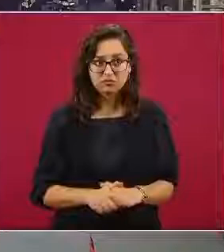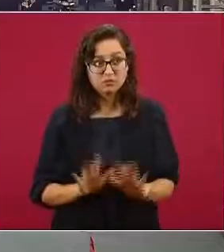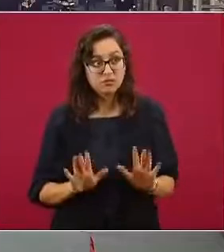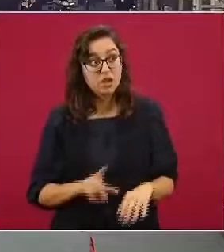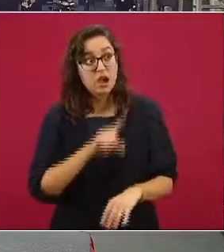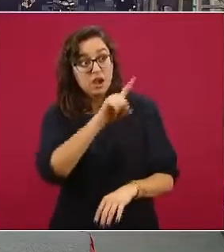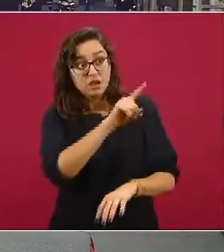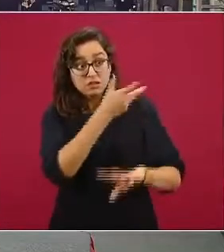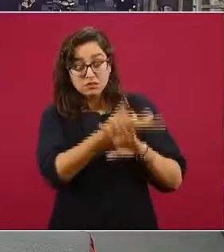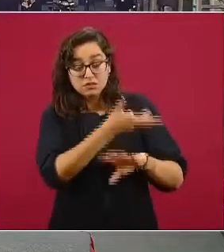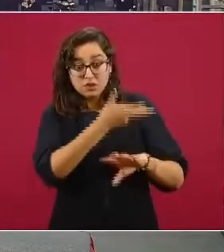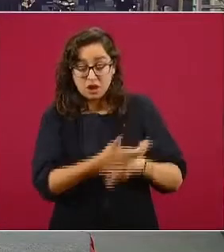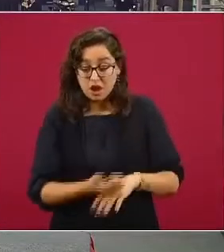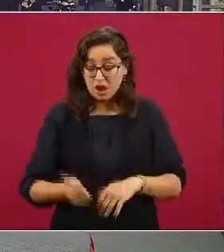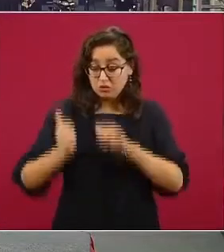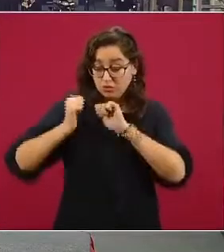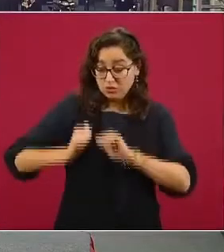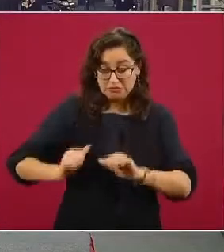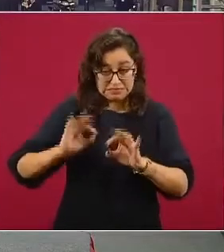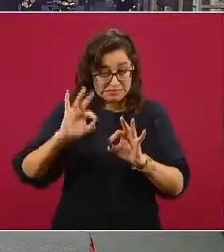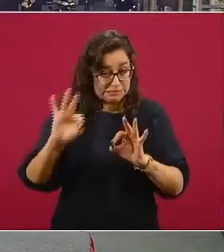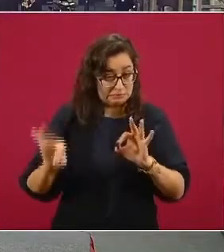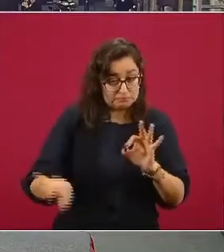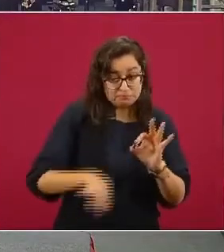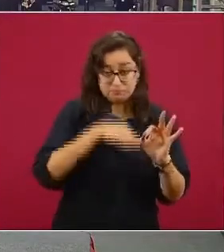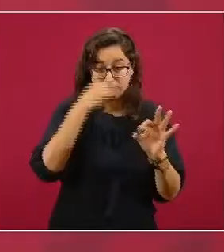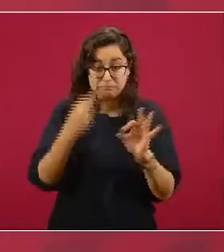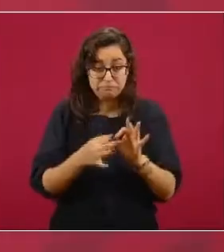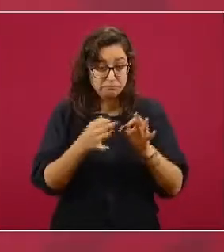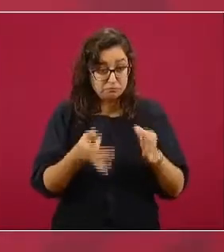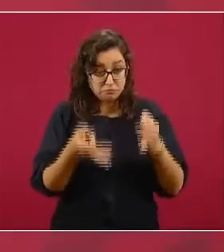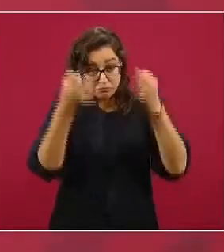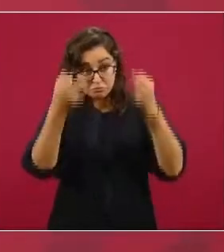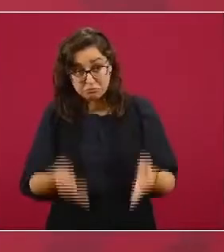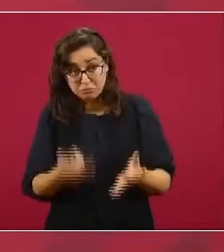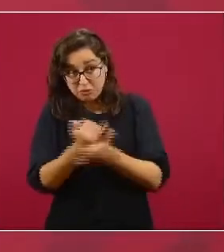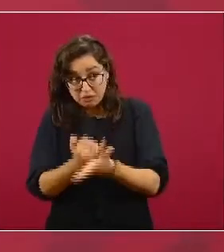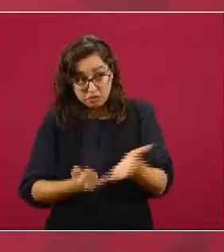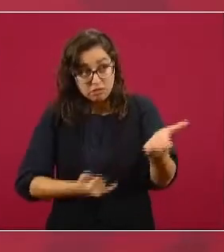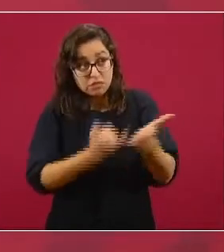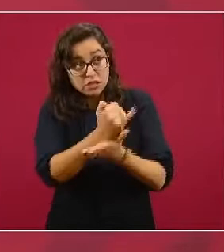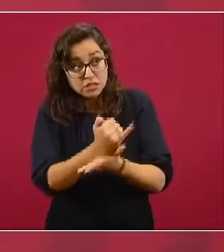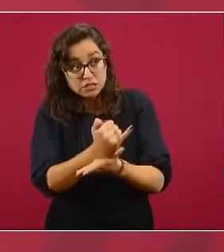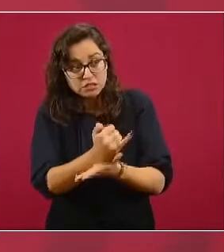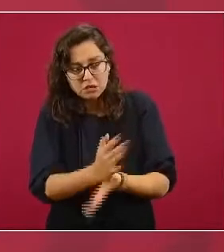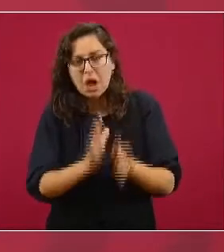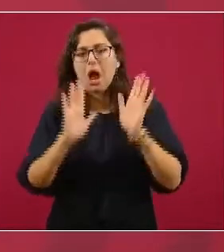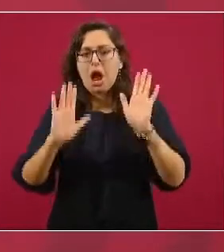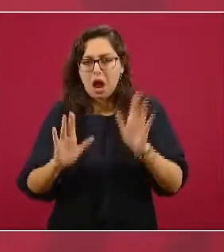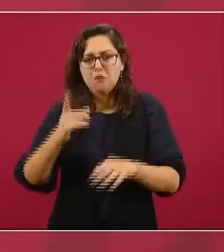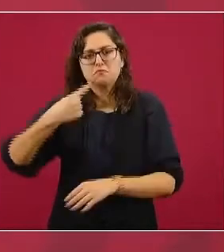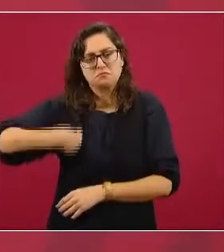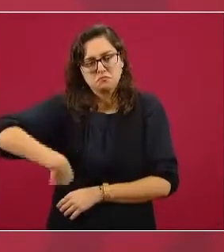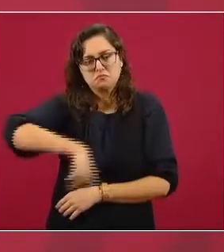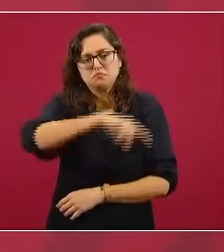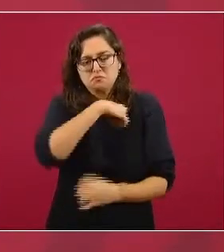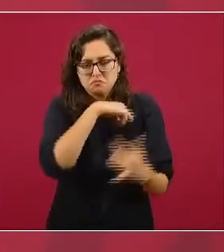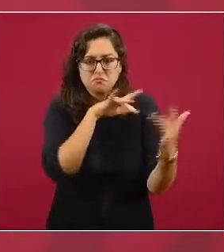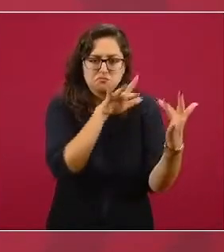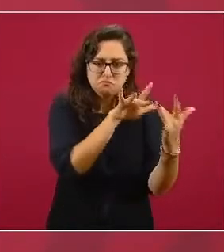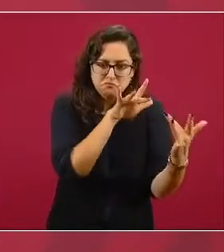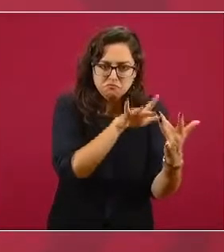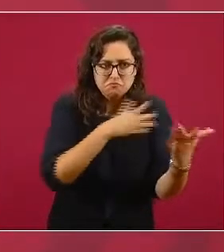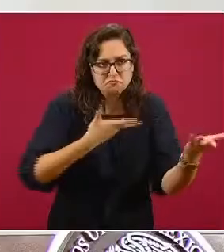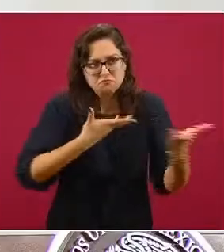resuelvan los estadounidenses sus asuntos, y no debe de haber